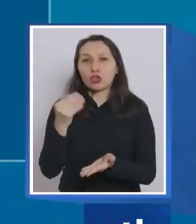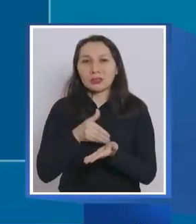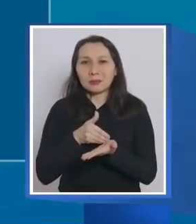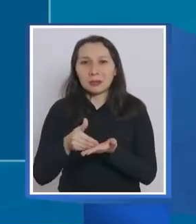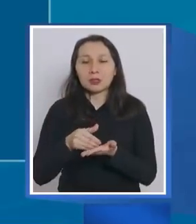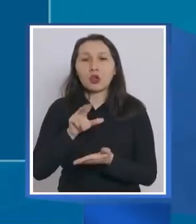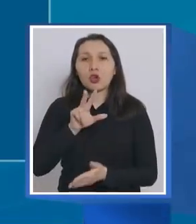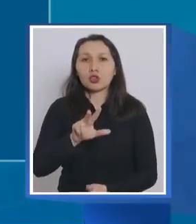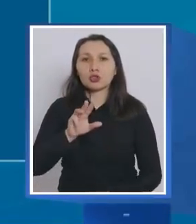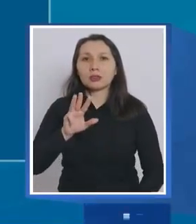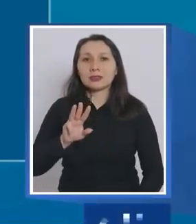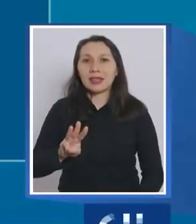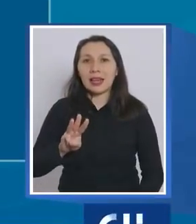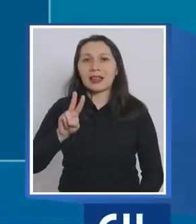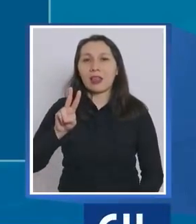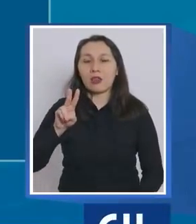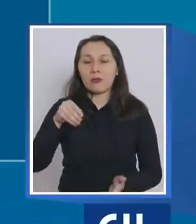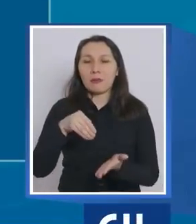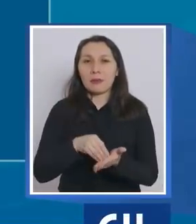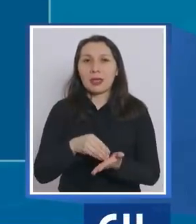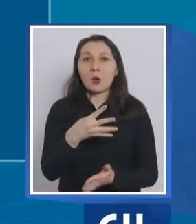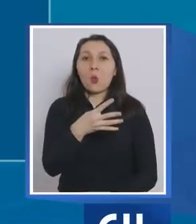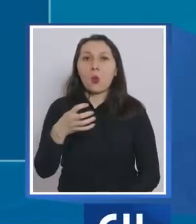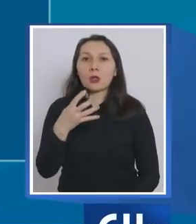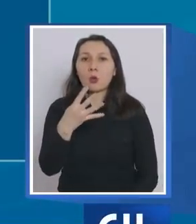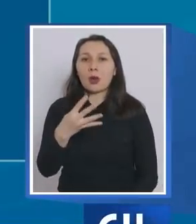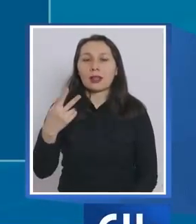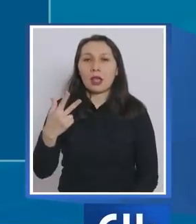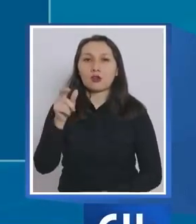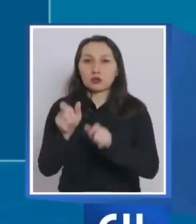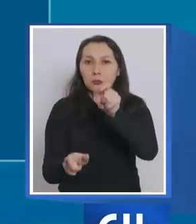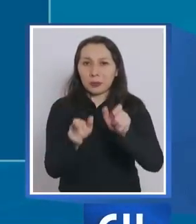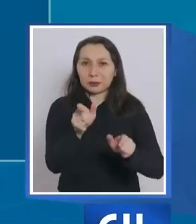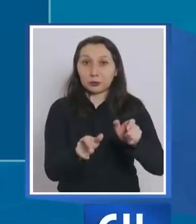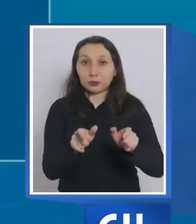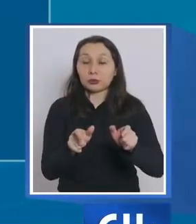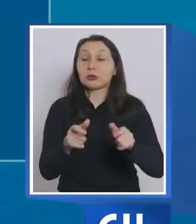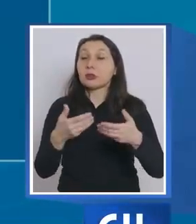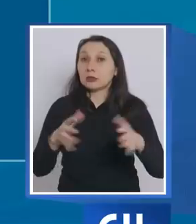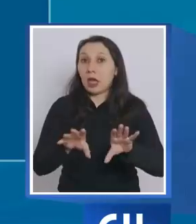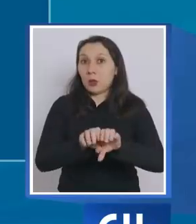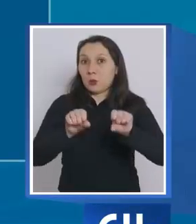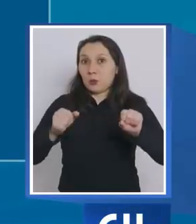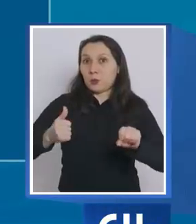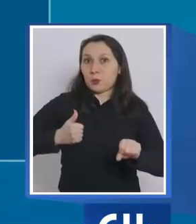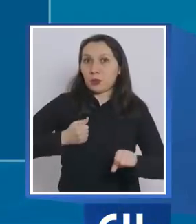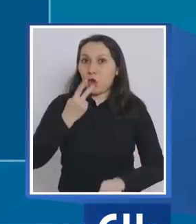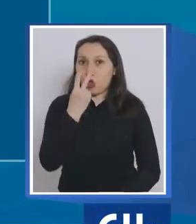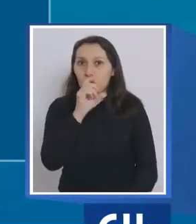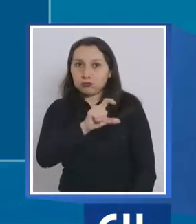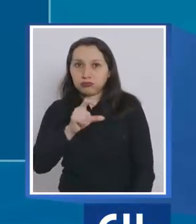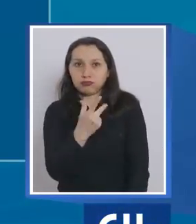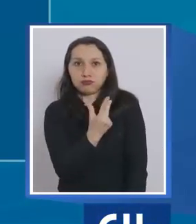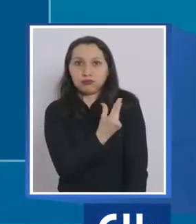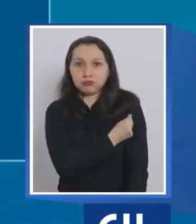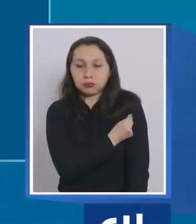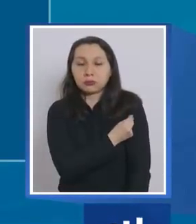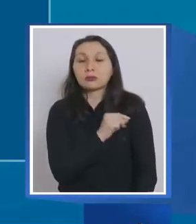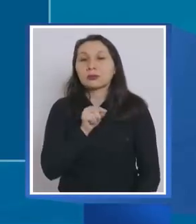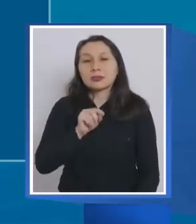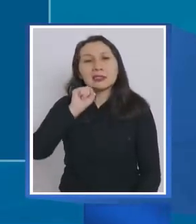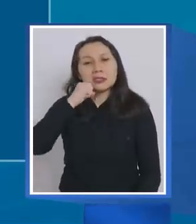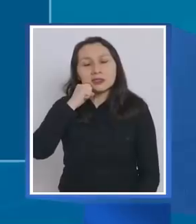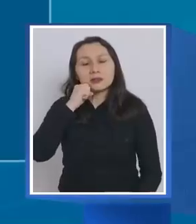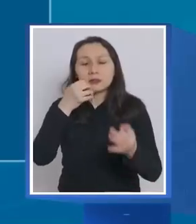.882.448 personas que han completado su vacunación lo que llega